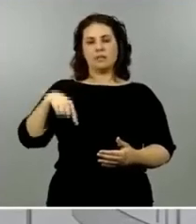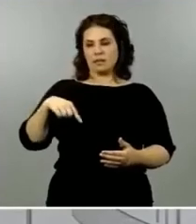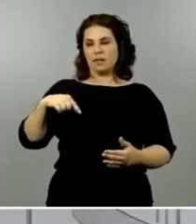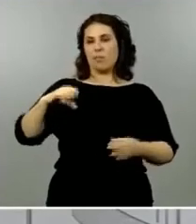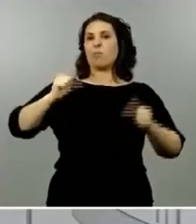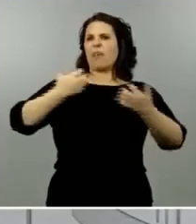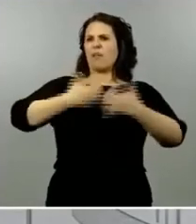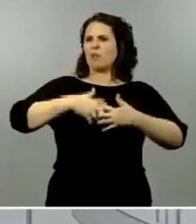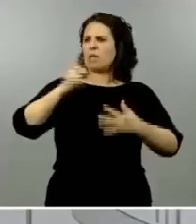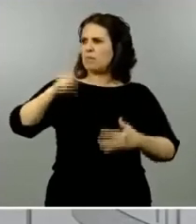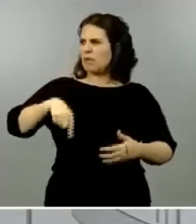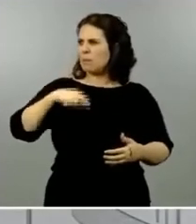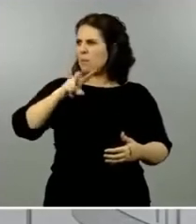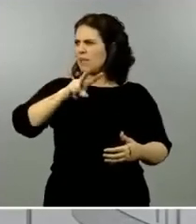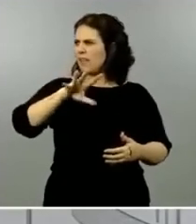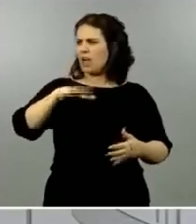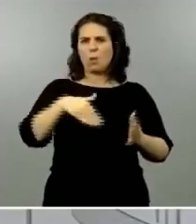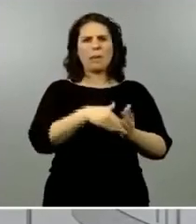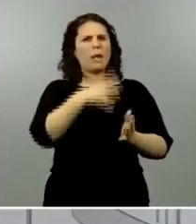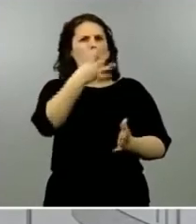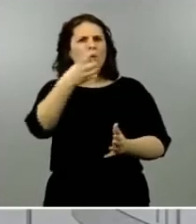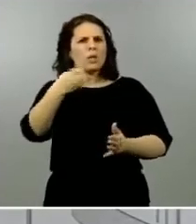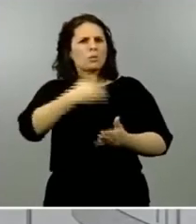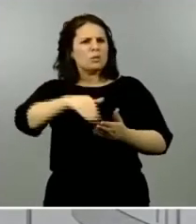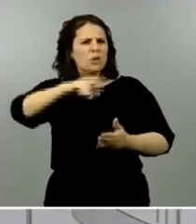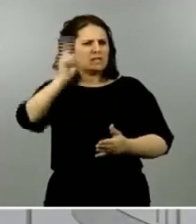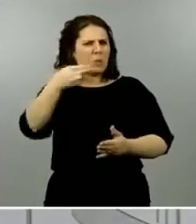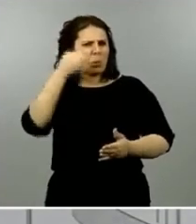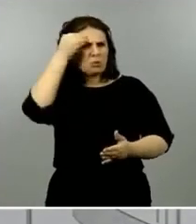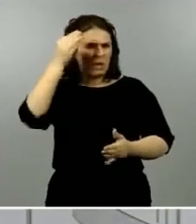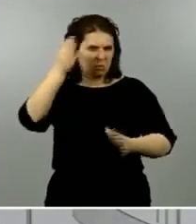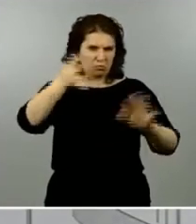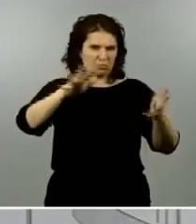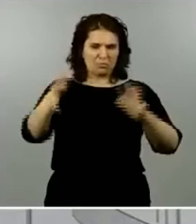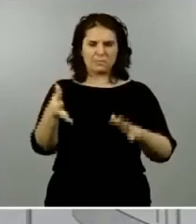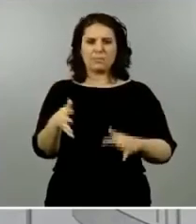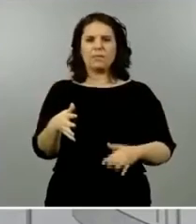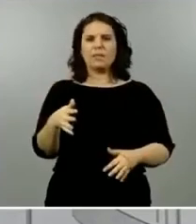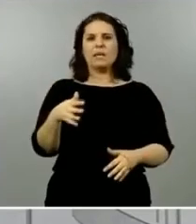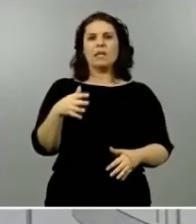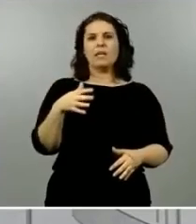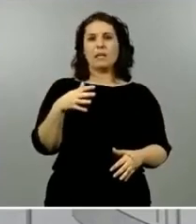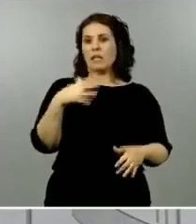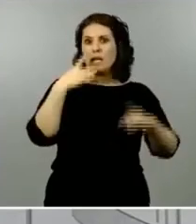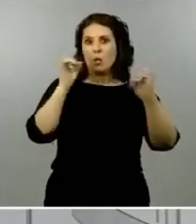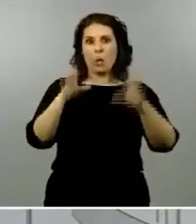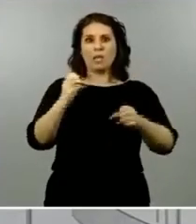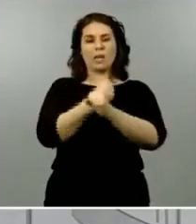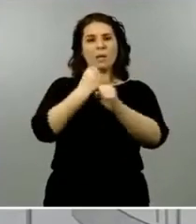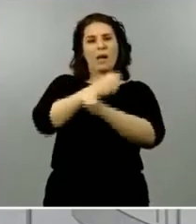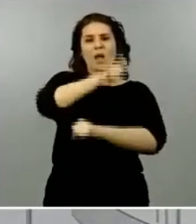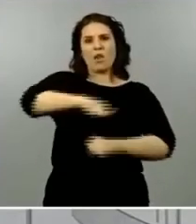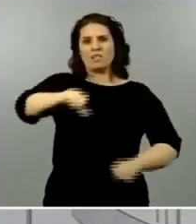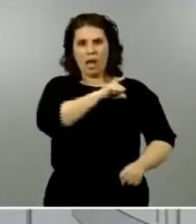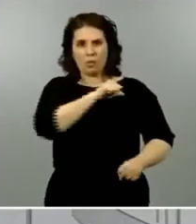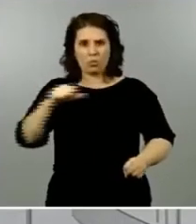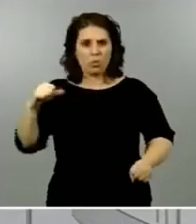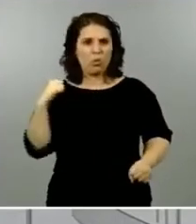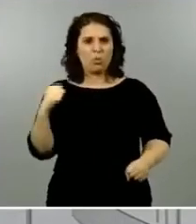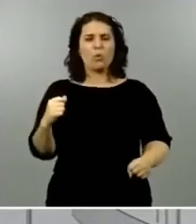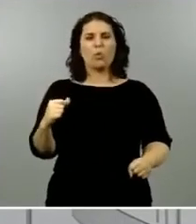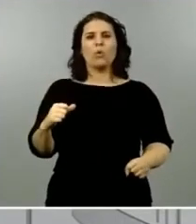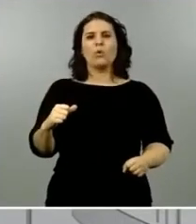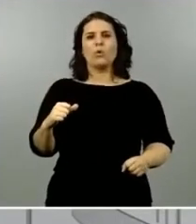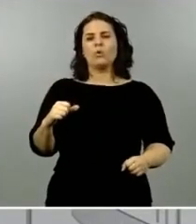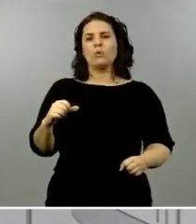parece que son 25.400 millones de euros y lo mismo estamos haciendo con los trabajadores autónomos con los trabajadores